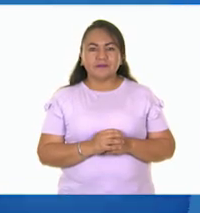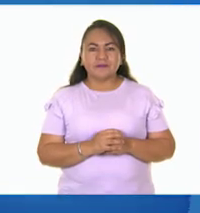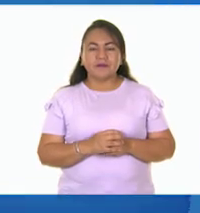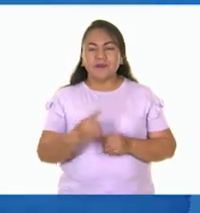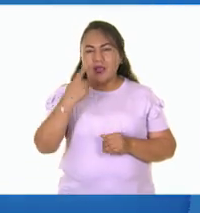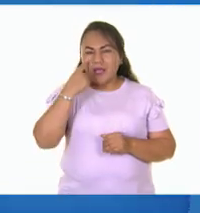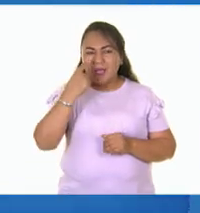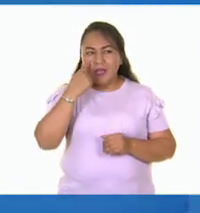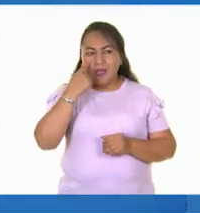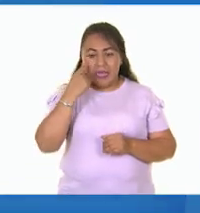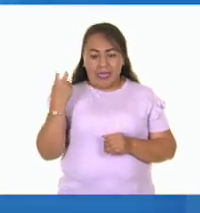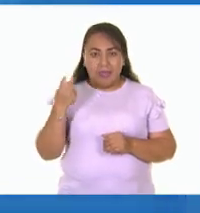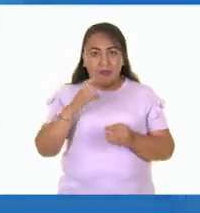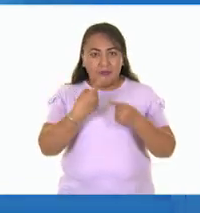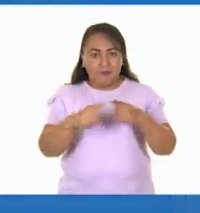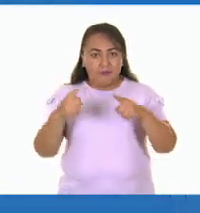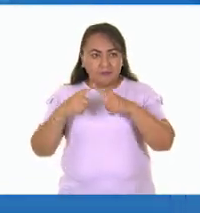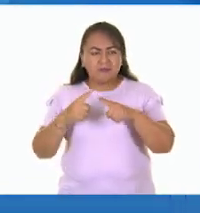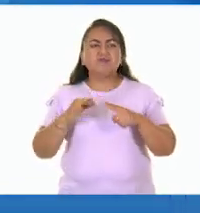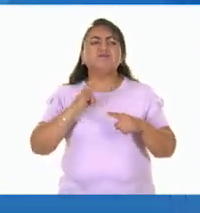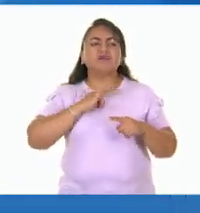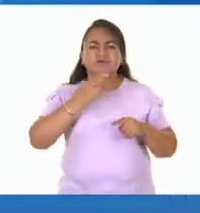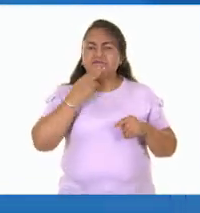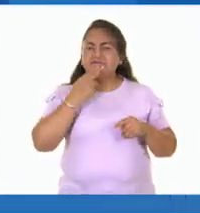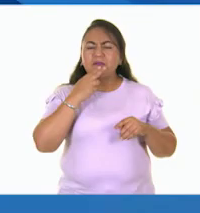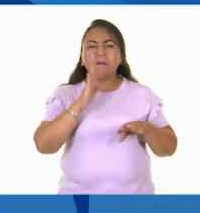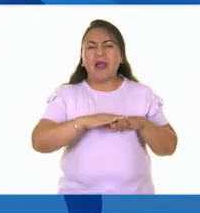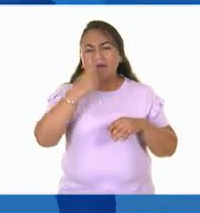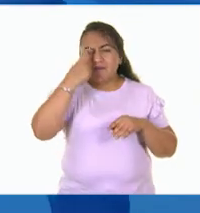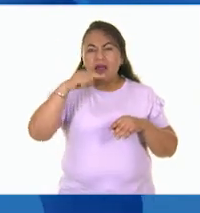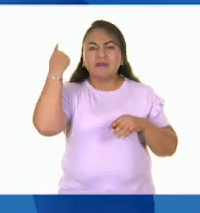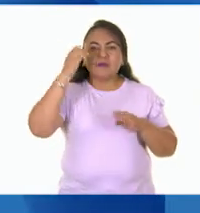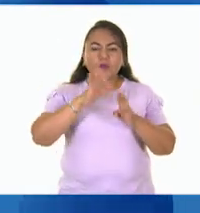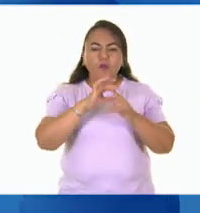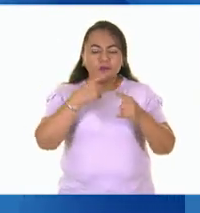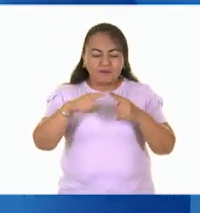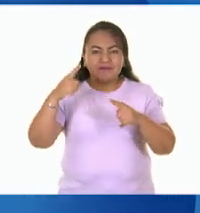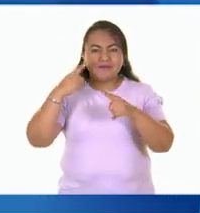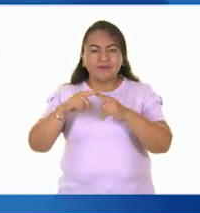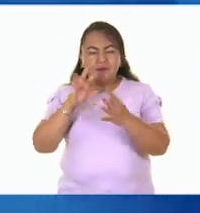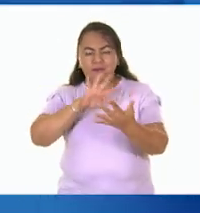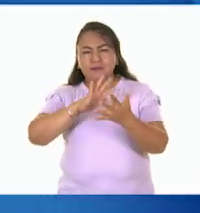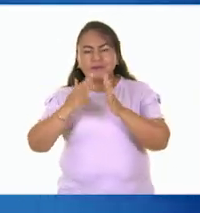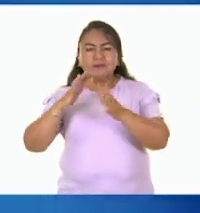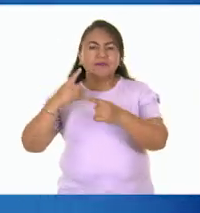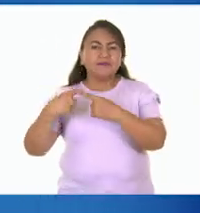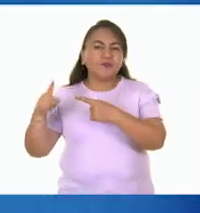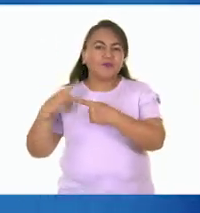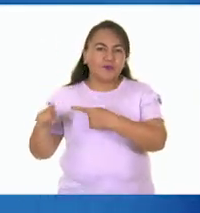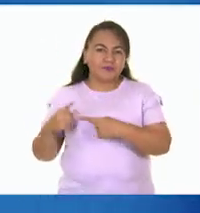Generalmente, con esta técnica podemos hacer más fácilmente representaciones abstractas.